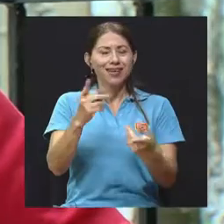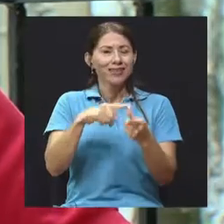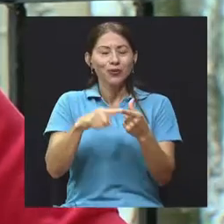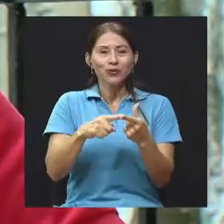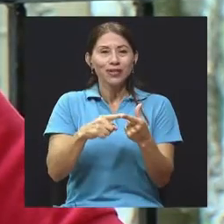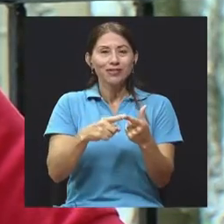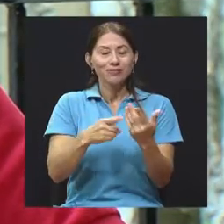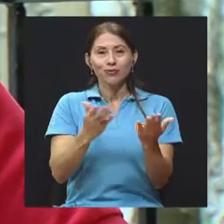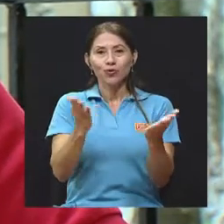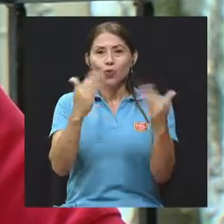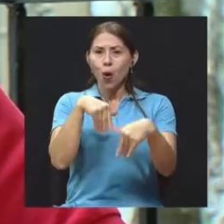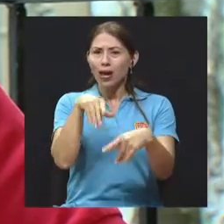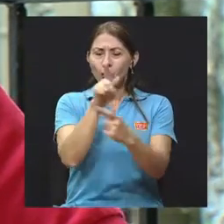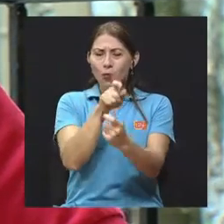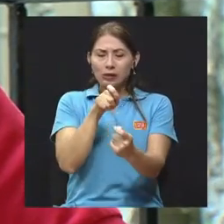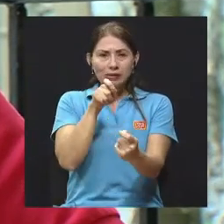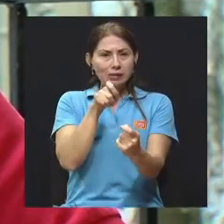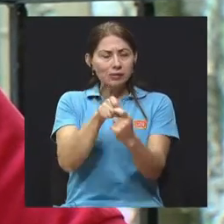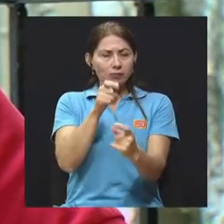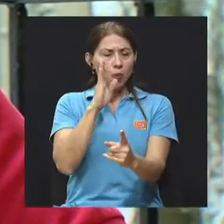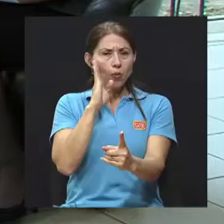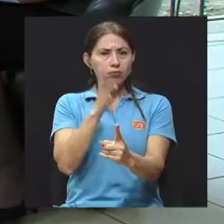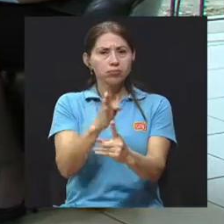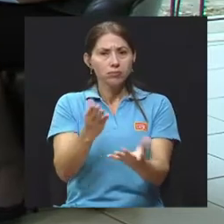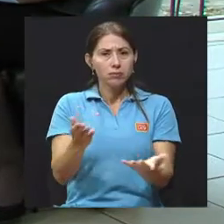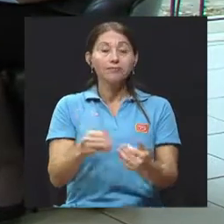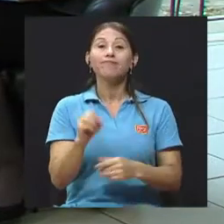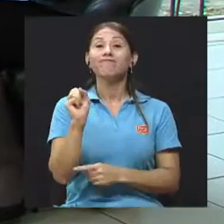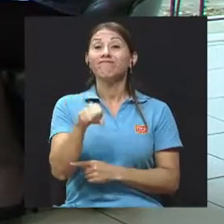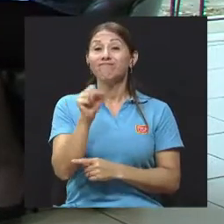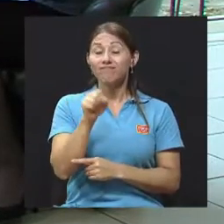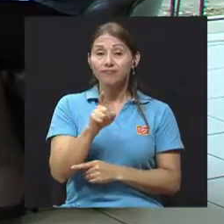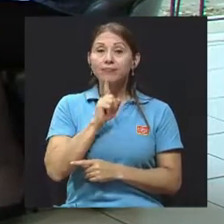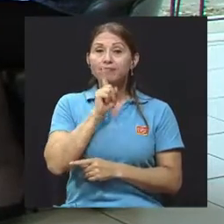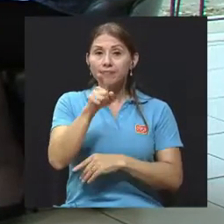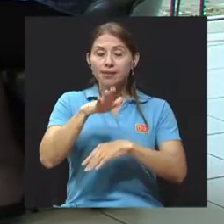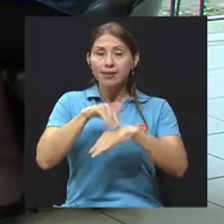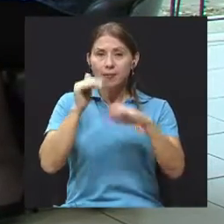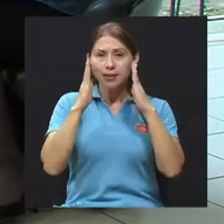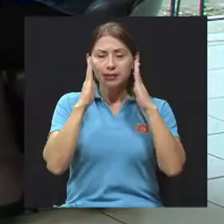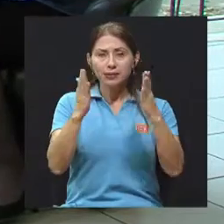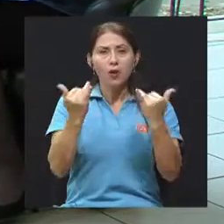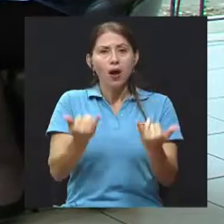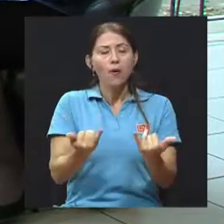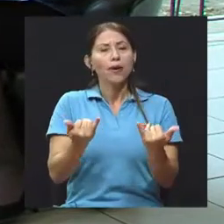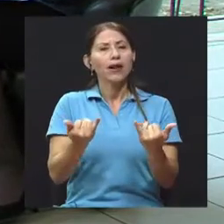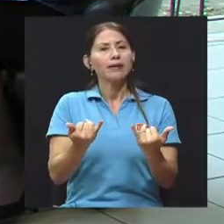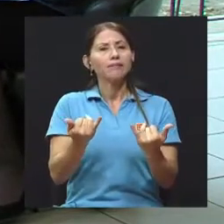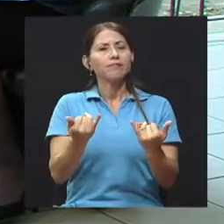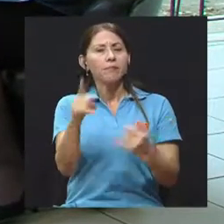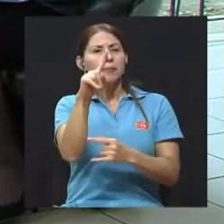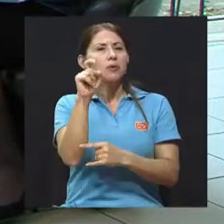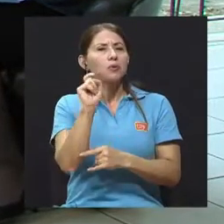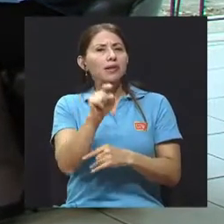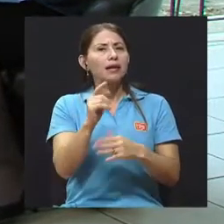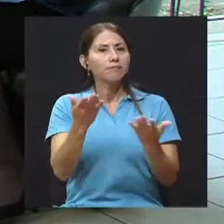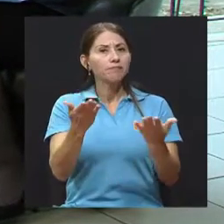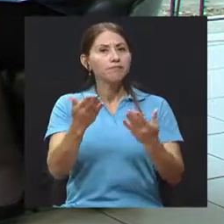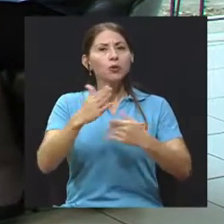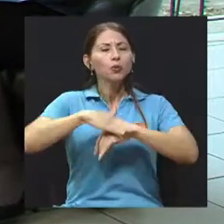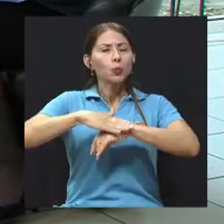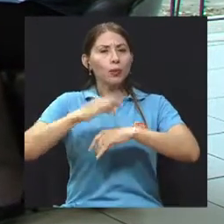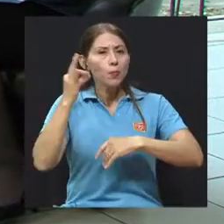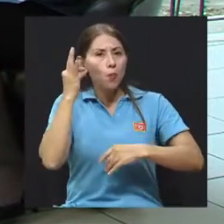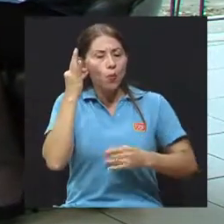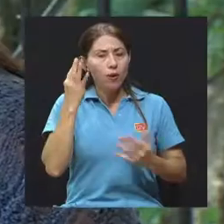misma línea de sintomatología. Y a mí me llama también la inquietud ahora, doctor, del hecho de las mujeres, quisiera